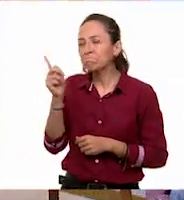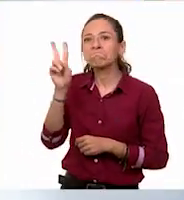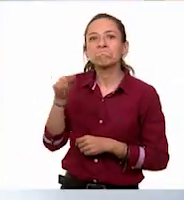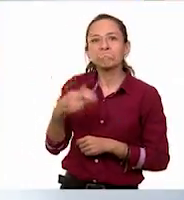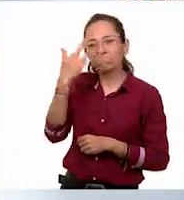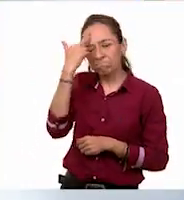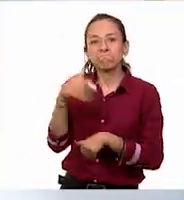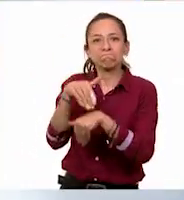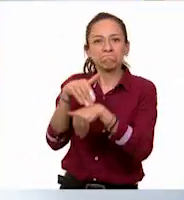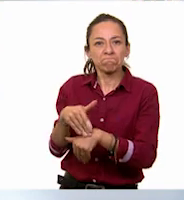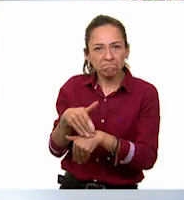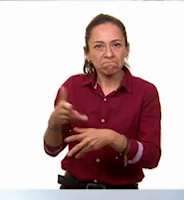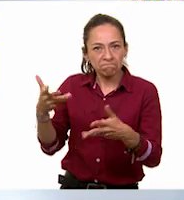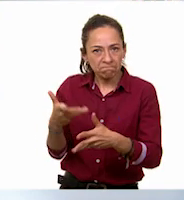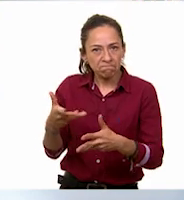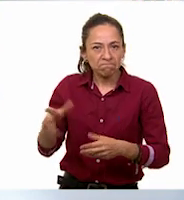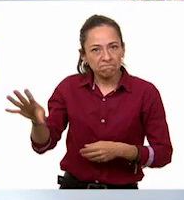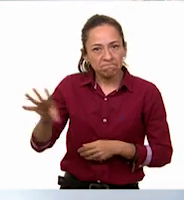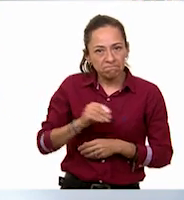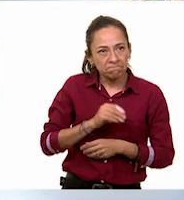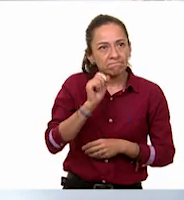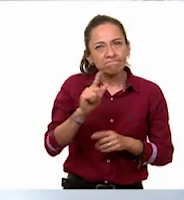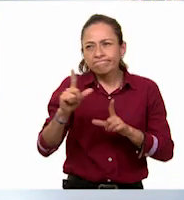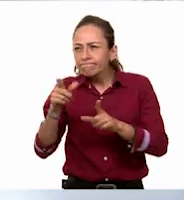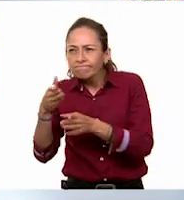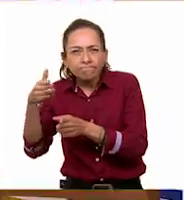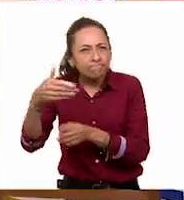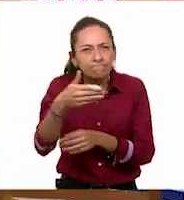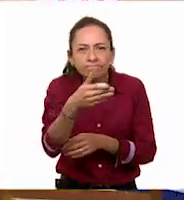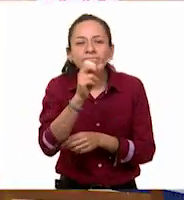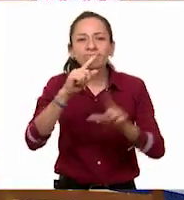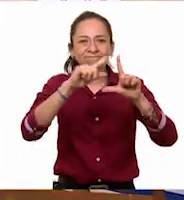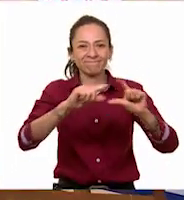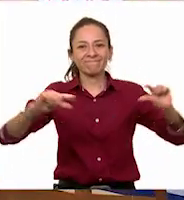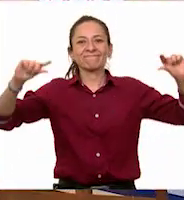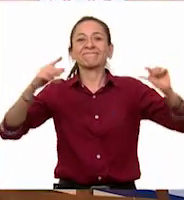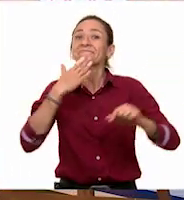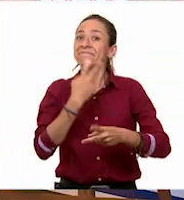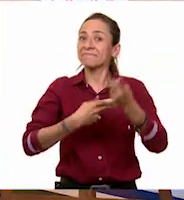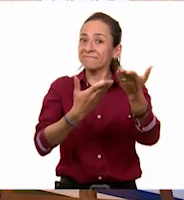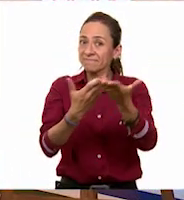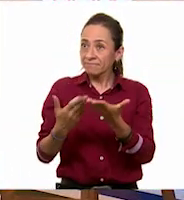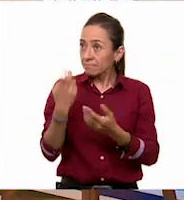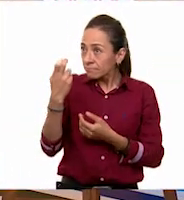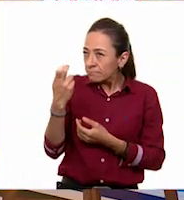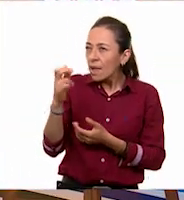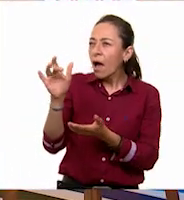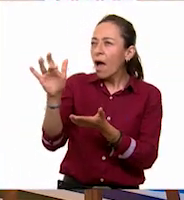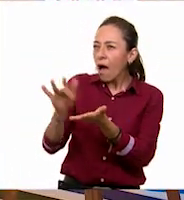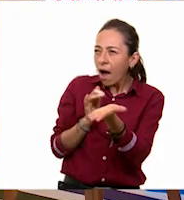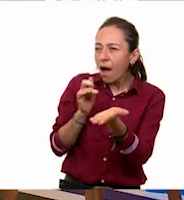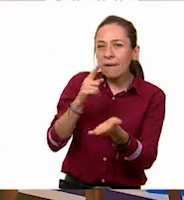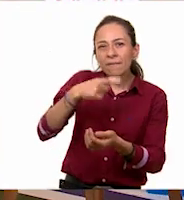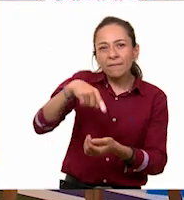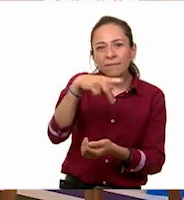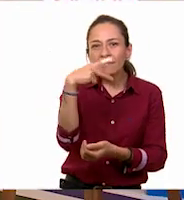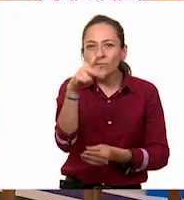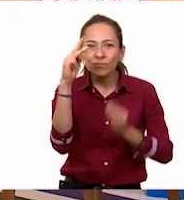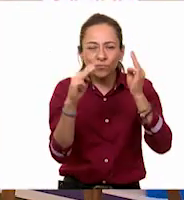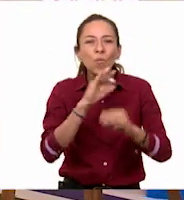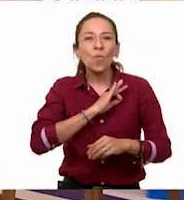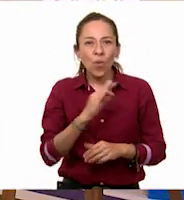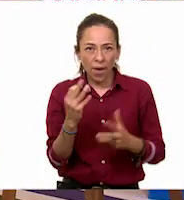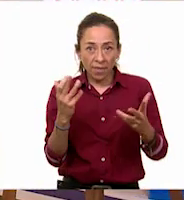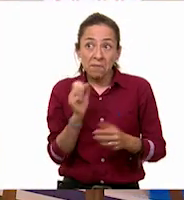nuestro letrero de bienvenida. Ustedes pueden colocar esas ideas en su museo o también él nos recomendaba un